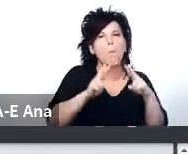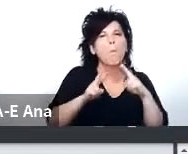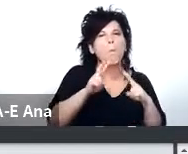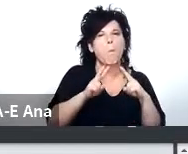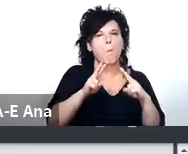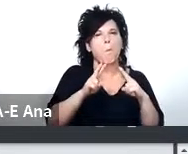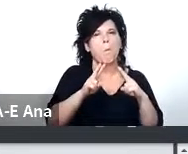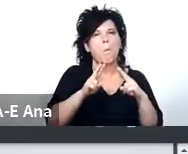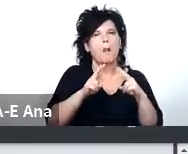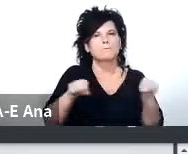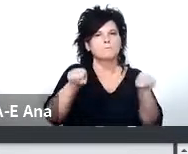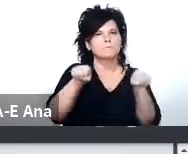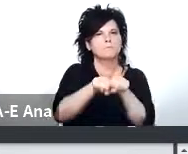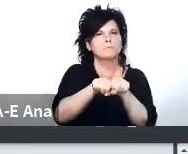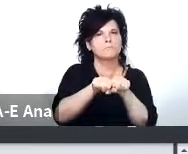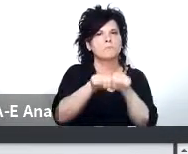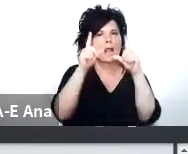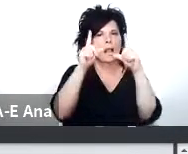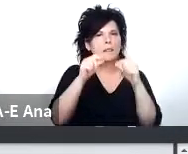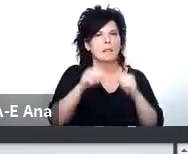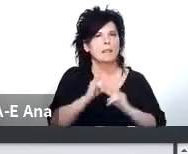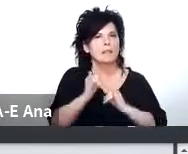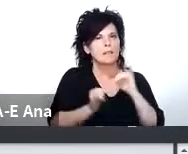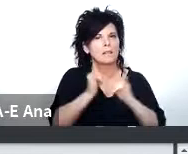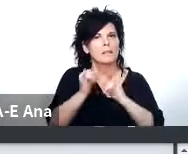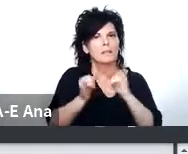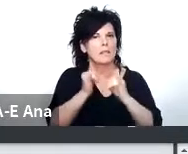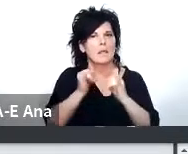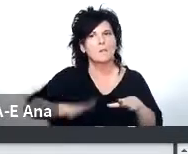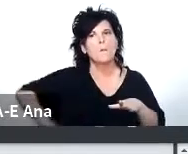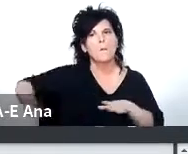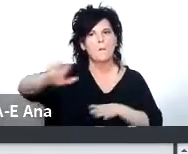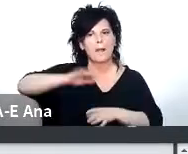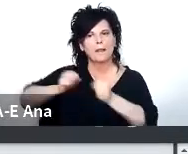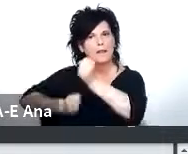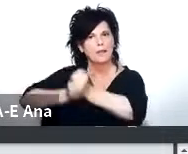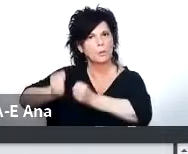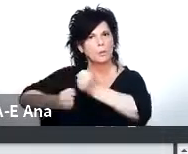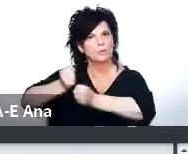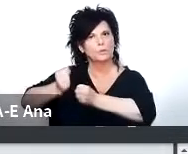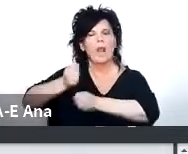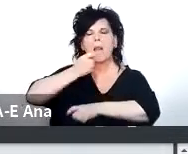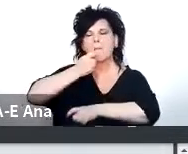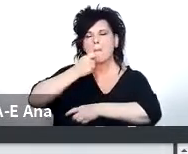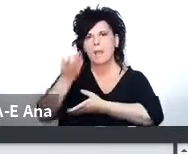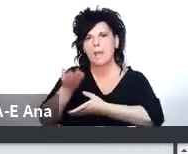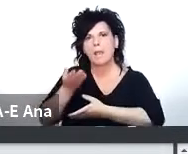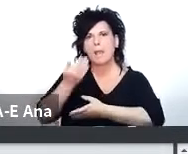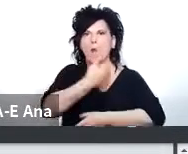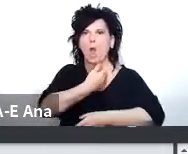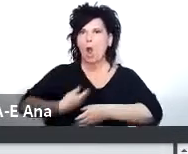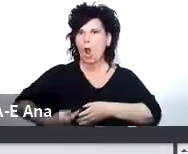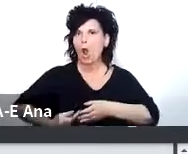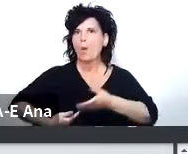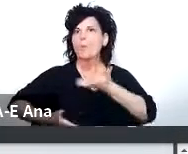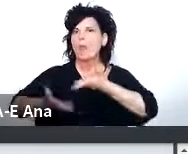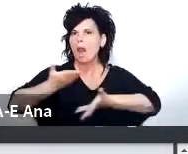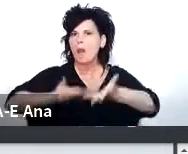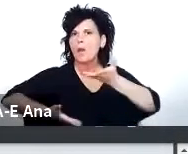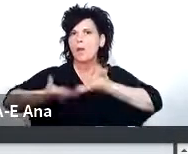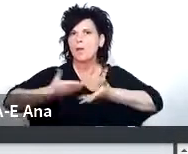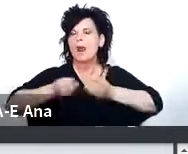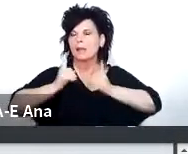estaciones entre parques industriales entre mismo entre gobiernos entidades de gobierno